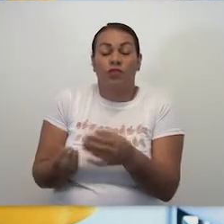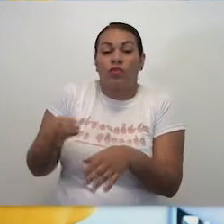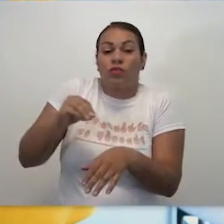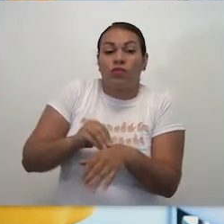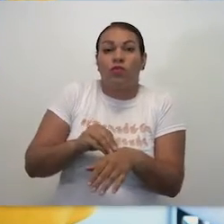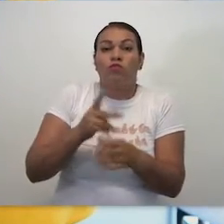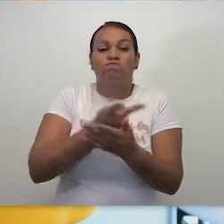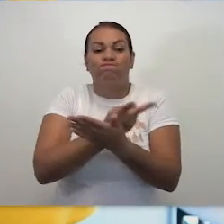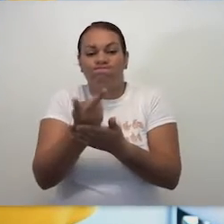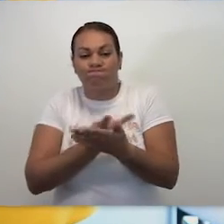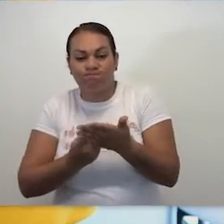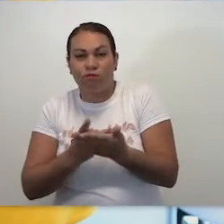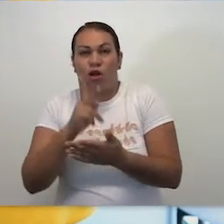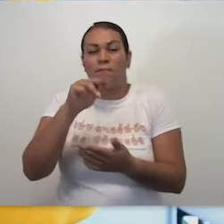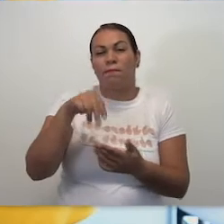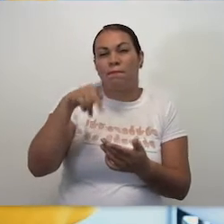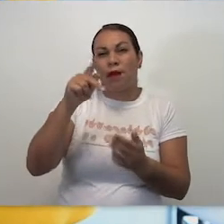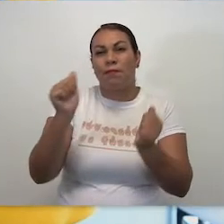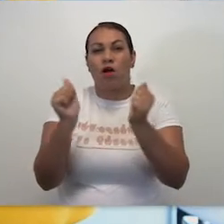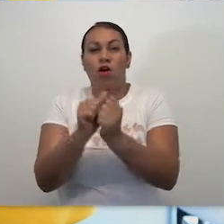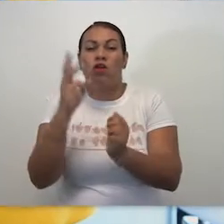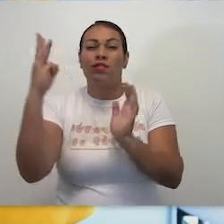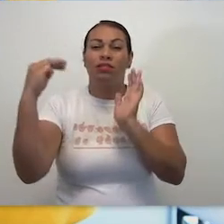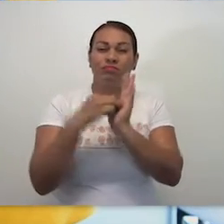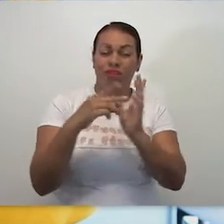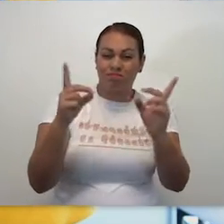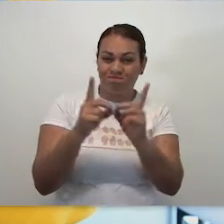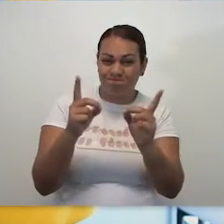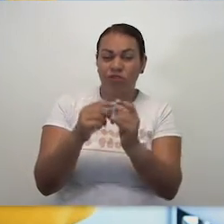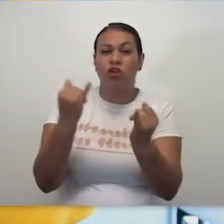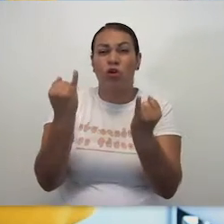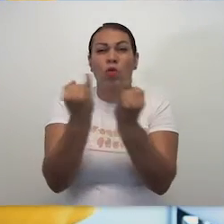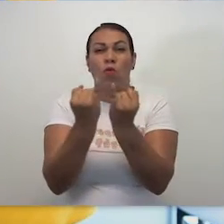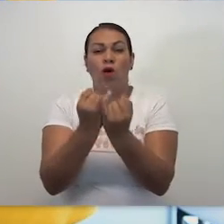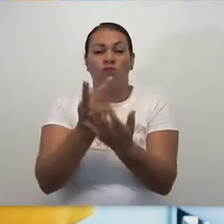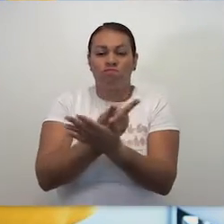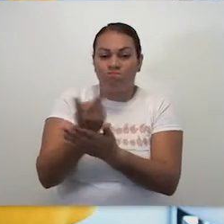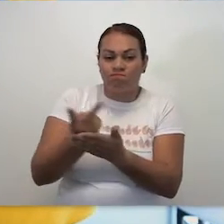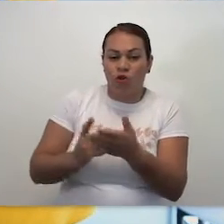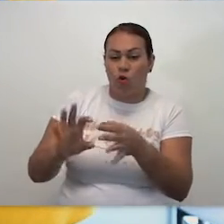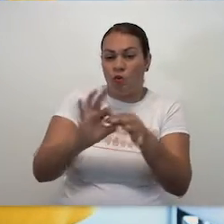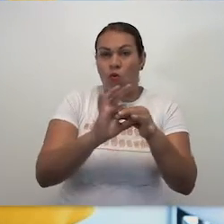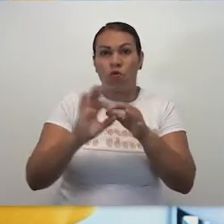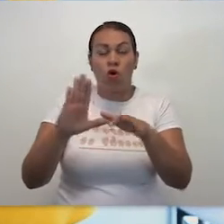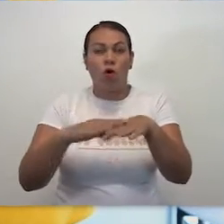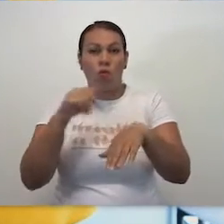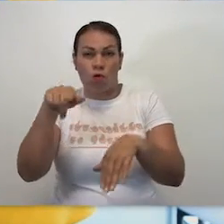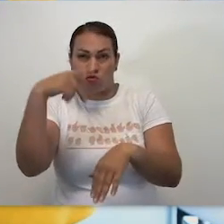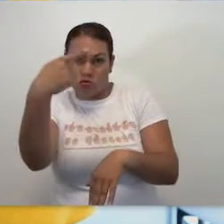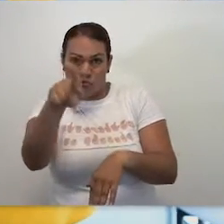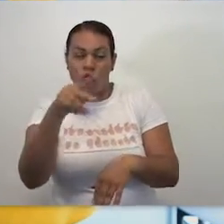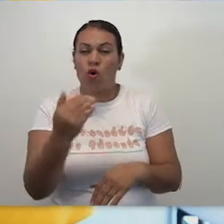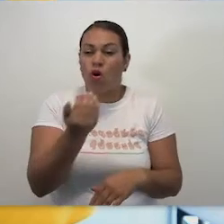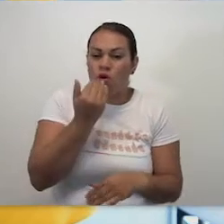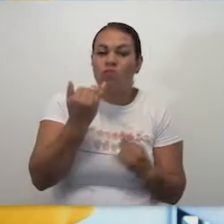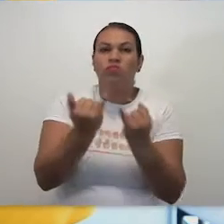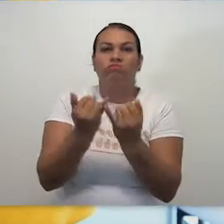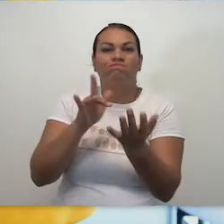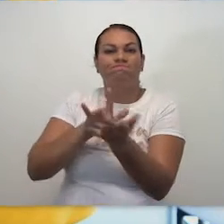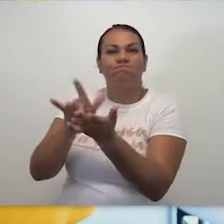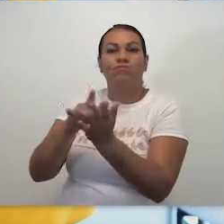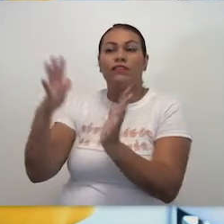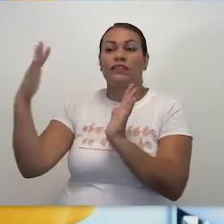Implementamos el programa alimentario PAP con 3 mil despensas y con el programa Unidos por tu alimentación,